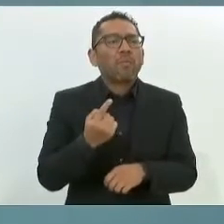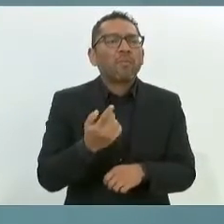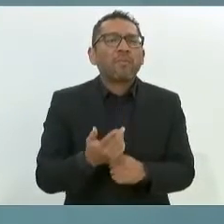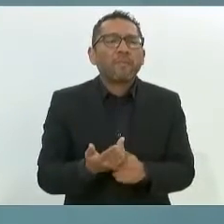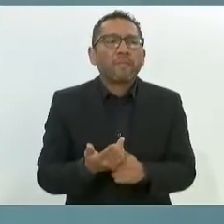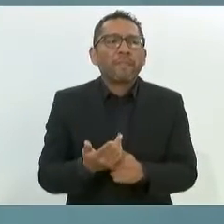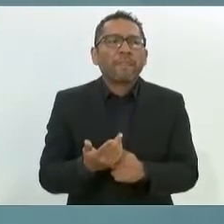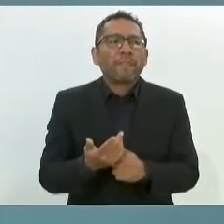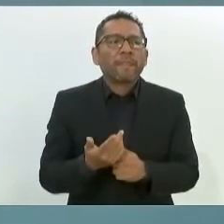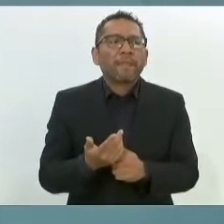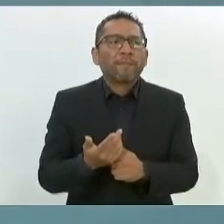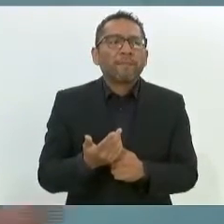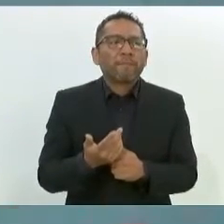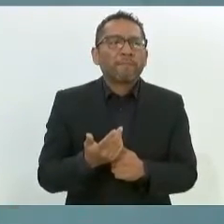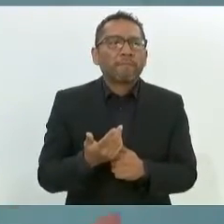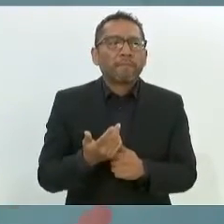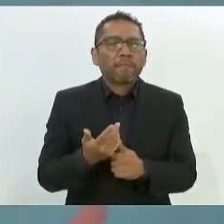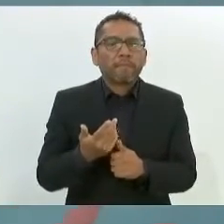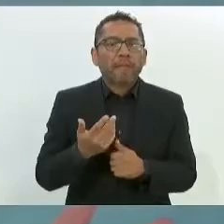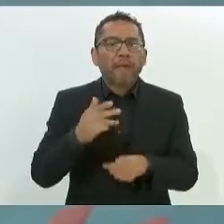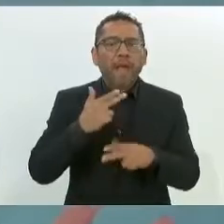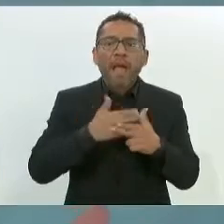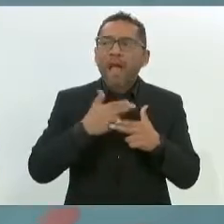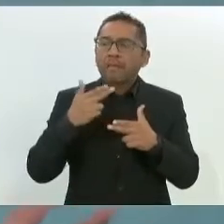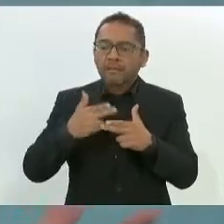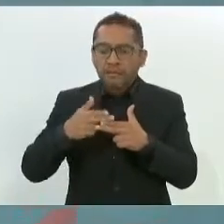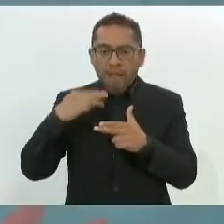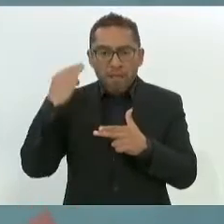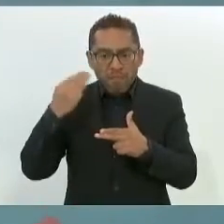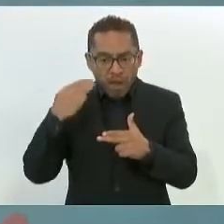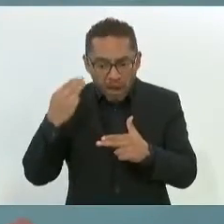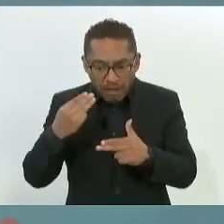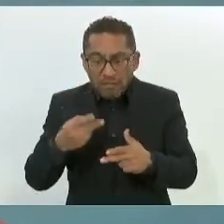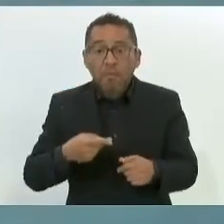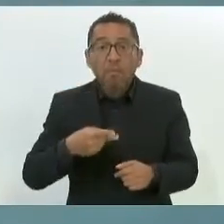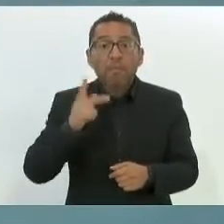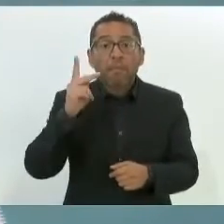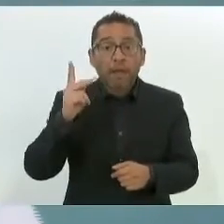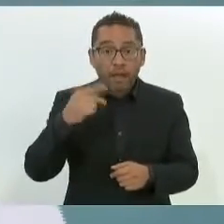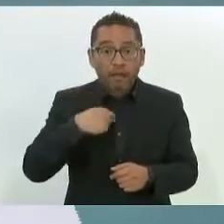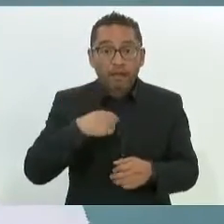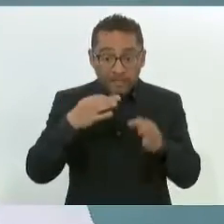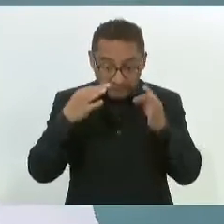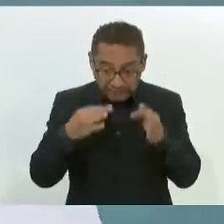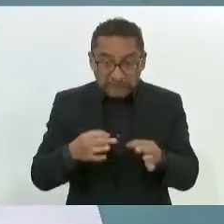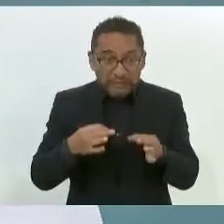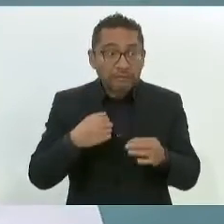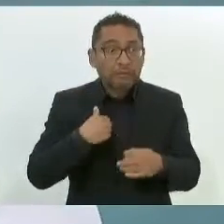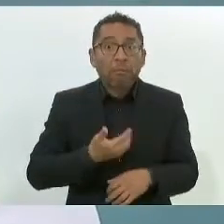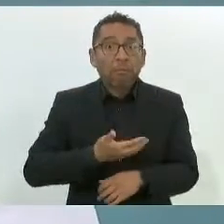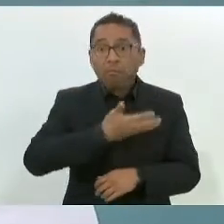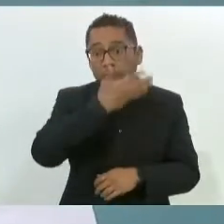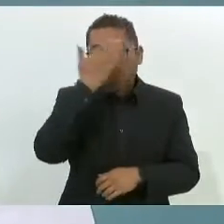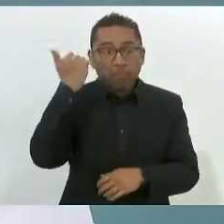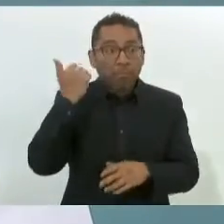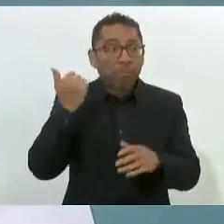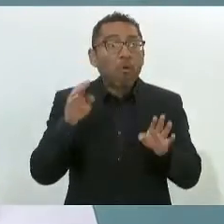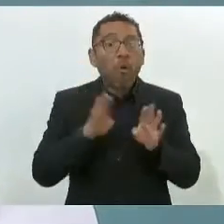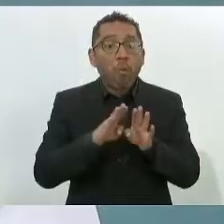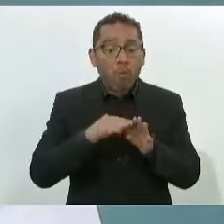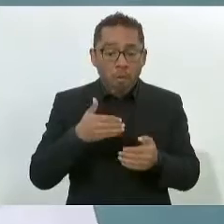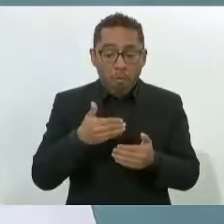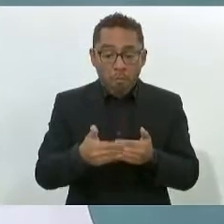a tenerlos hasta marzo, pero no tengo yo la certeza que en marzo estemos fuera de la situación